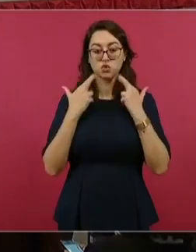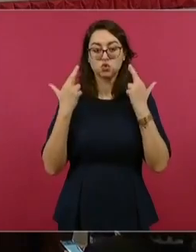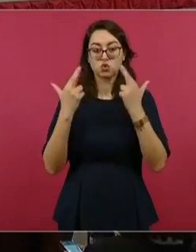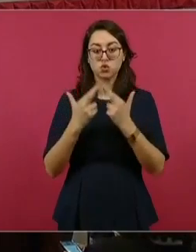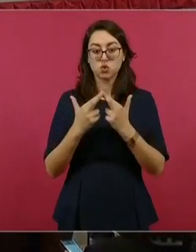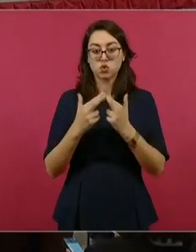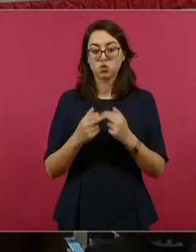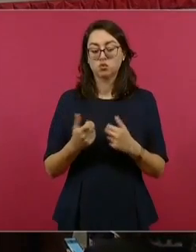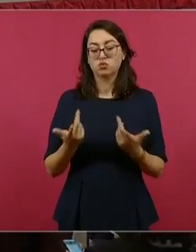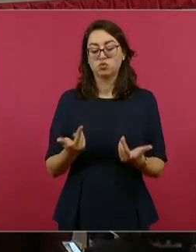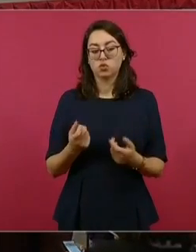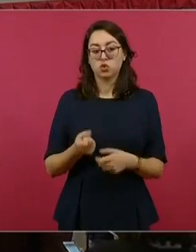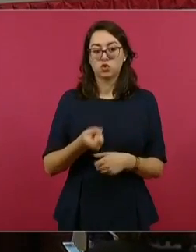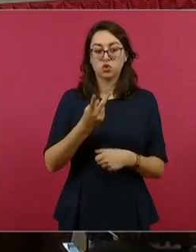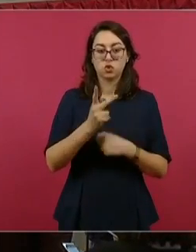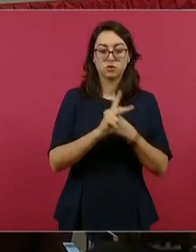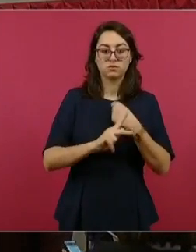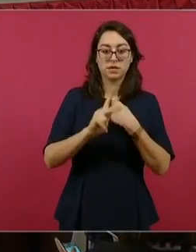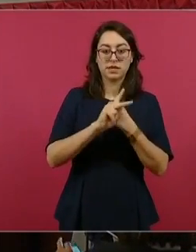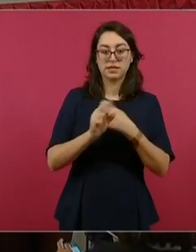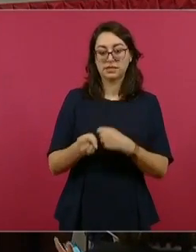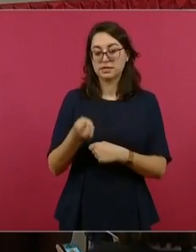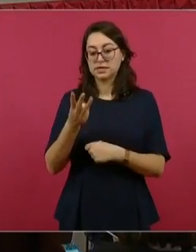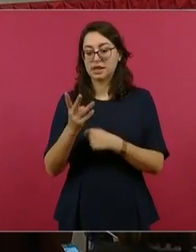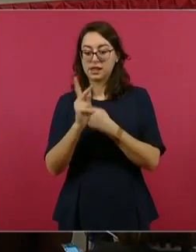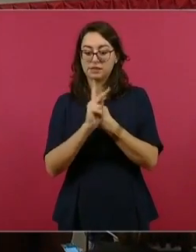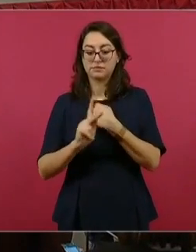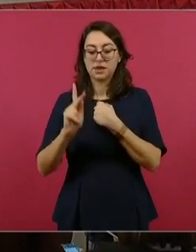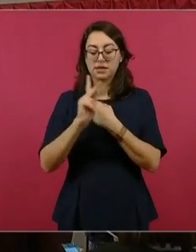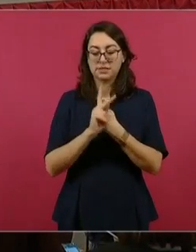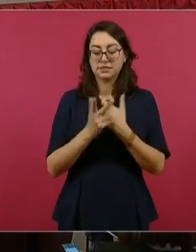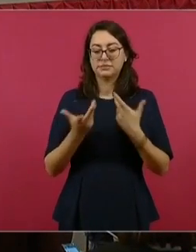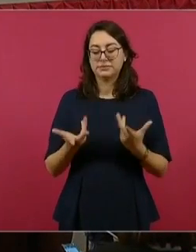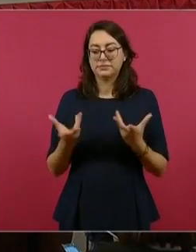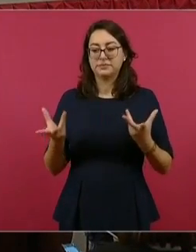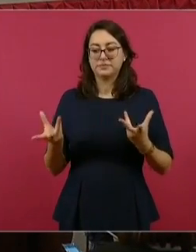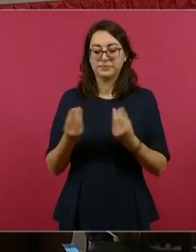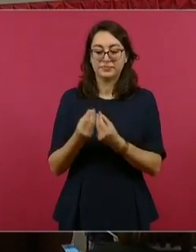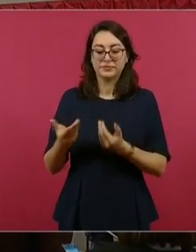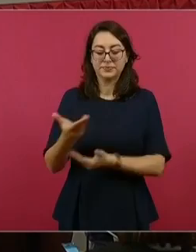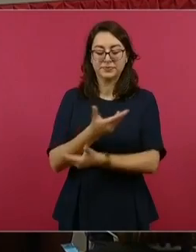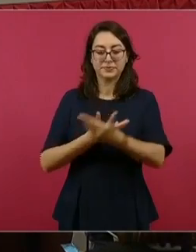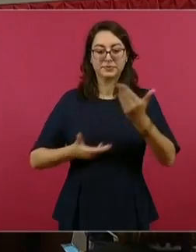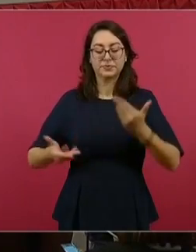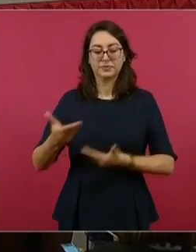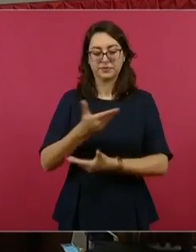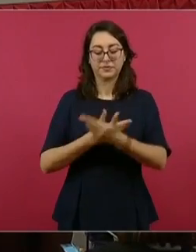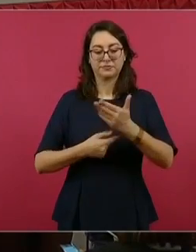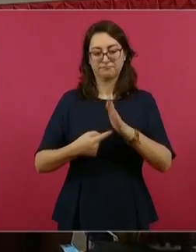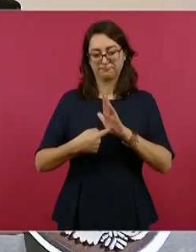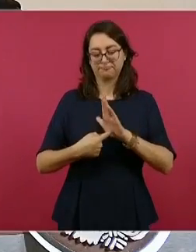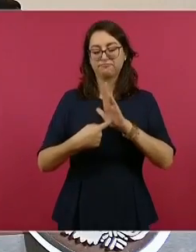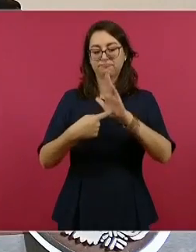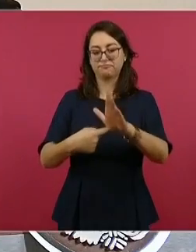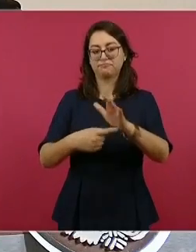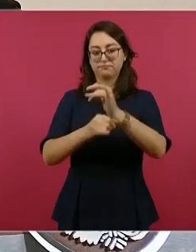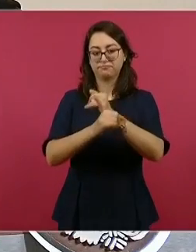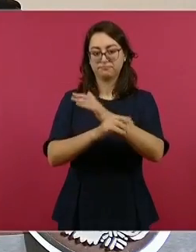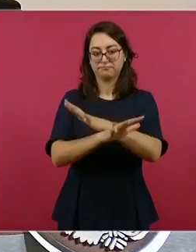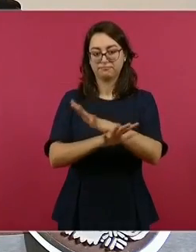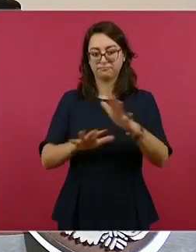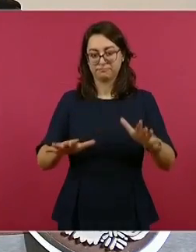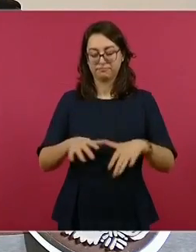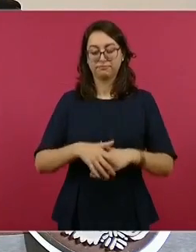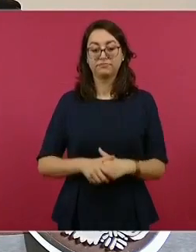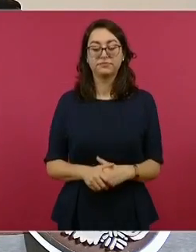celebradas el lunes y el martes aquí en Palacio Nacional con las delegaciones de Estados Unidos